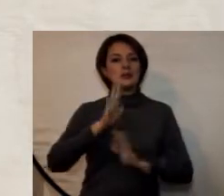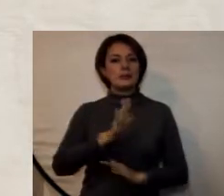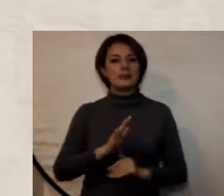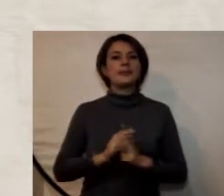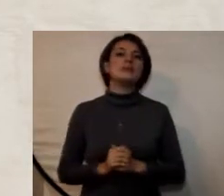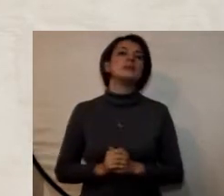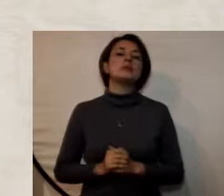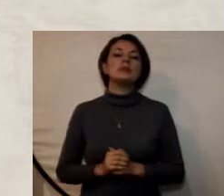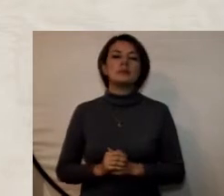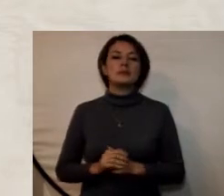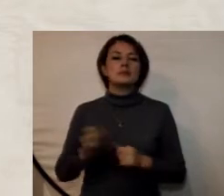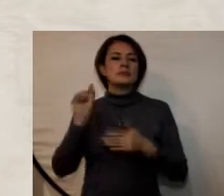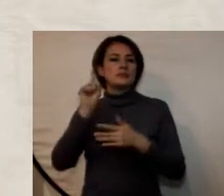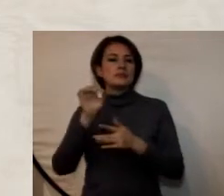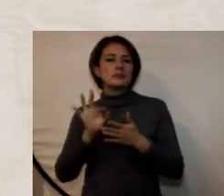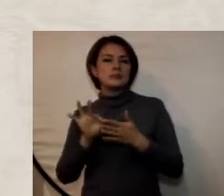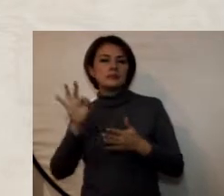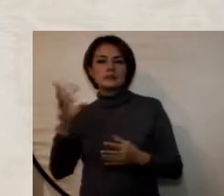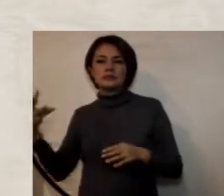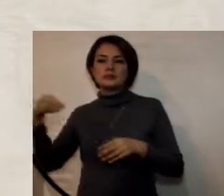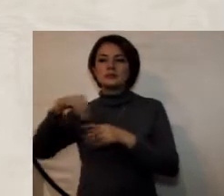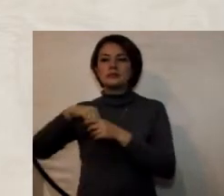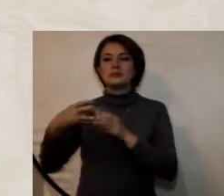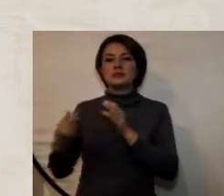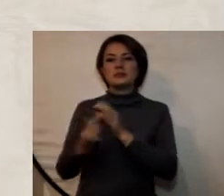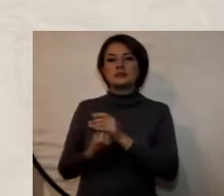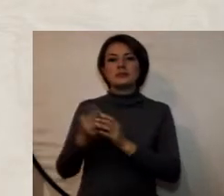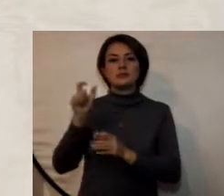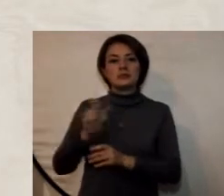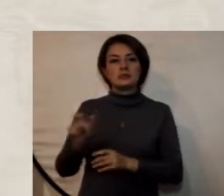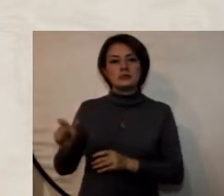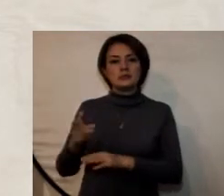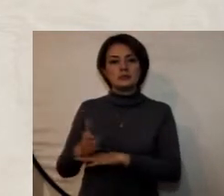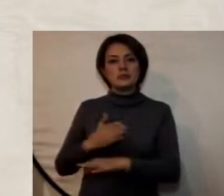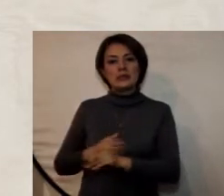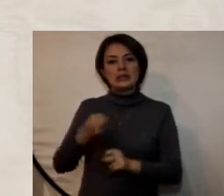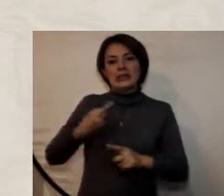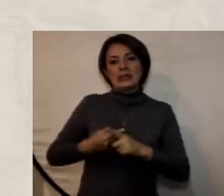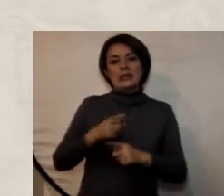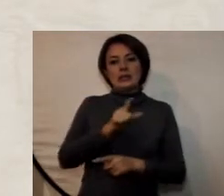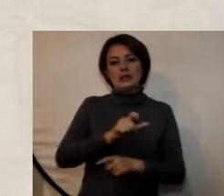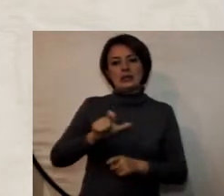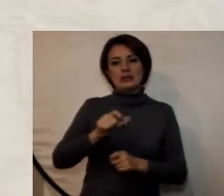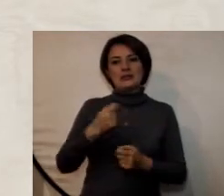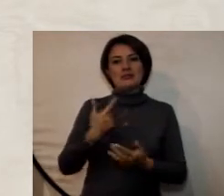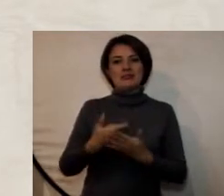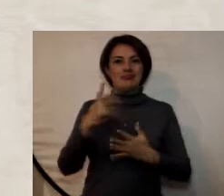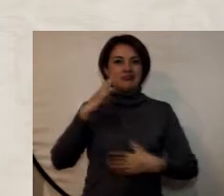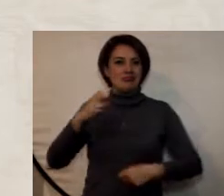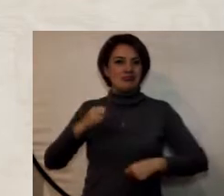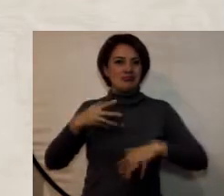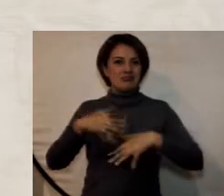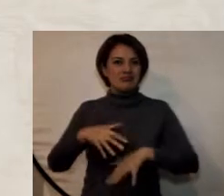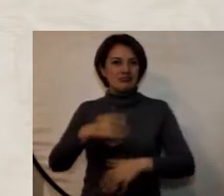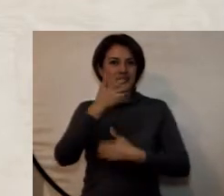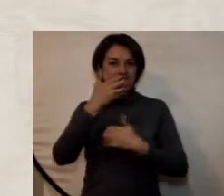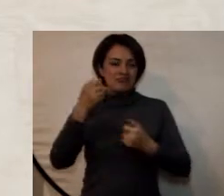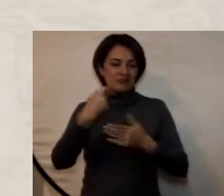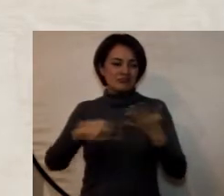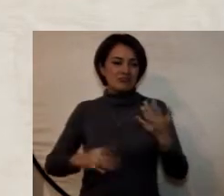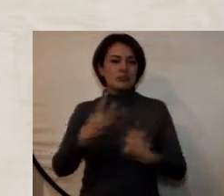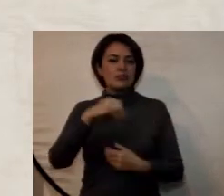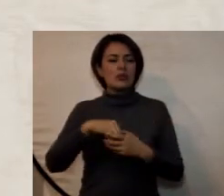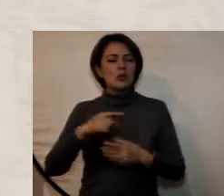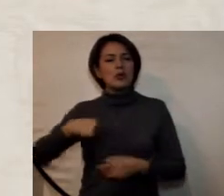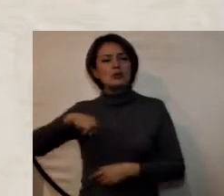y uno de esos puntos es la inclusión de personas que en algún momento fueron actores activos del conflicto armado es entonces ¿cuál es la